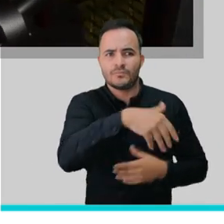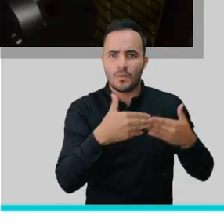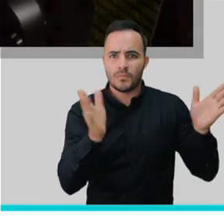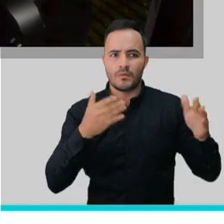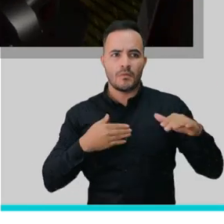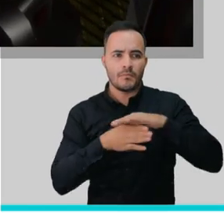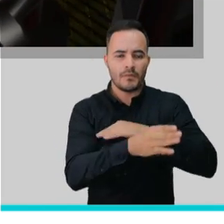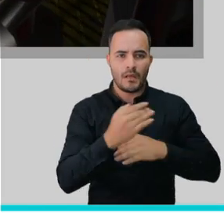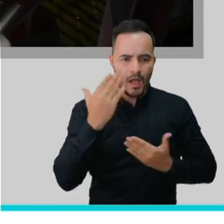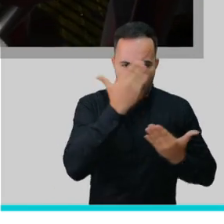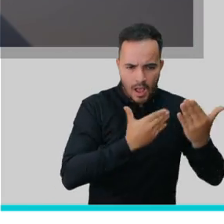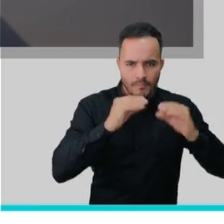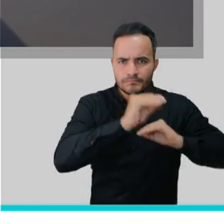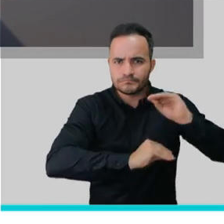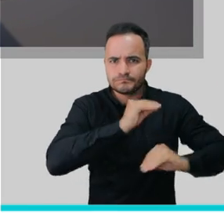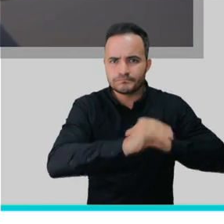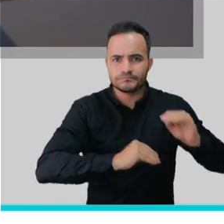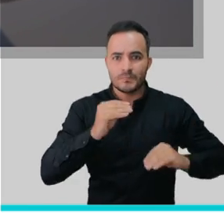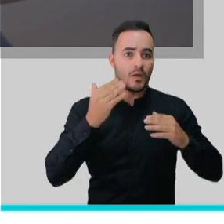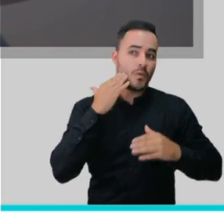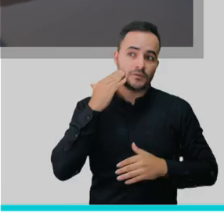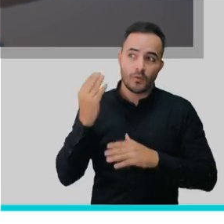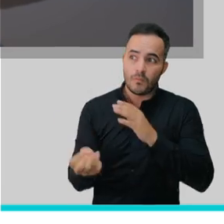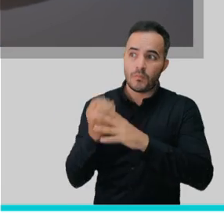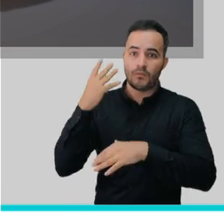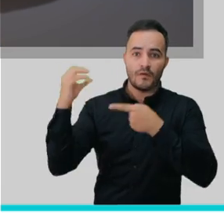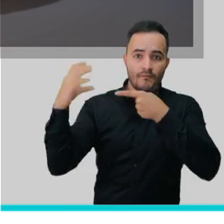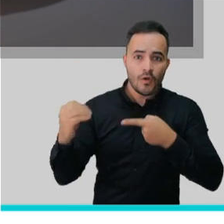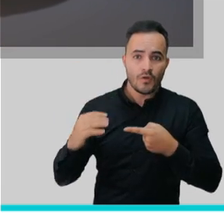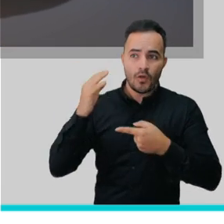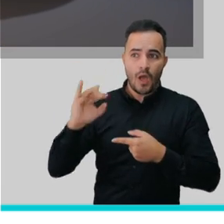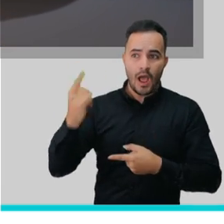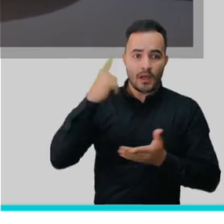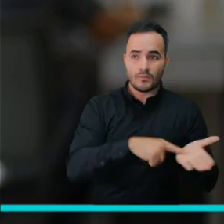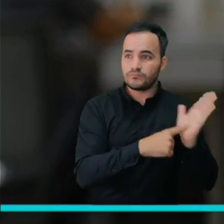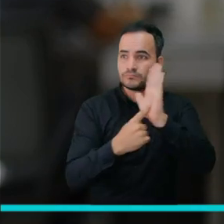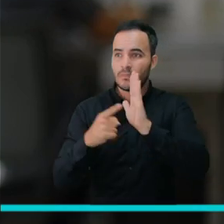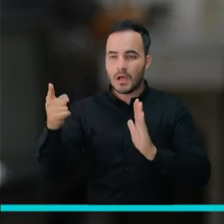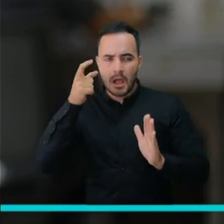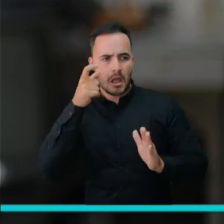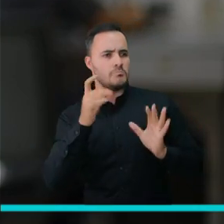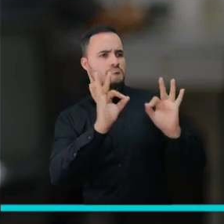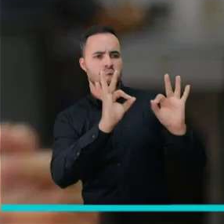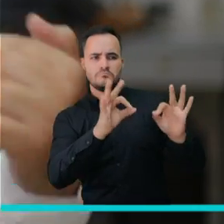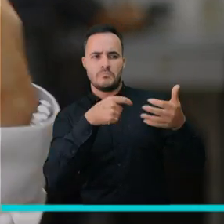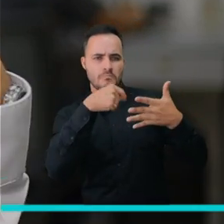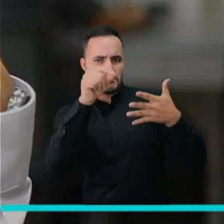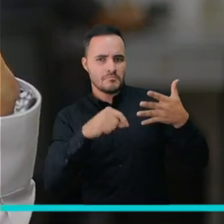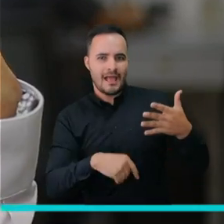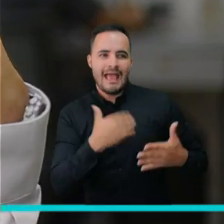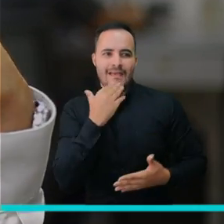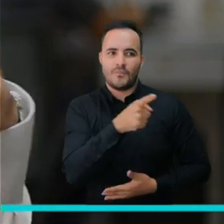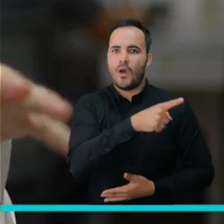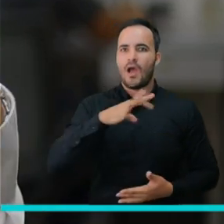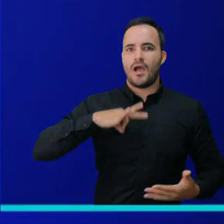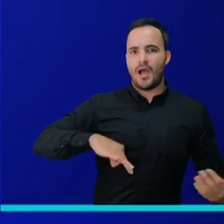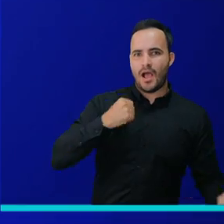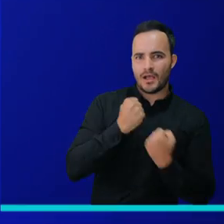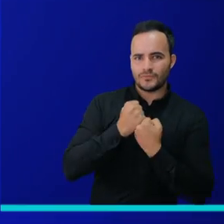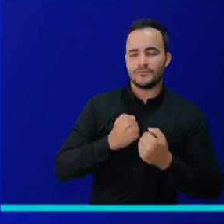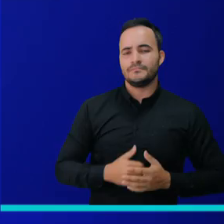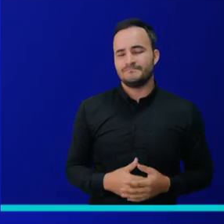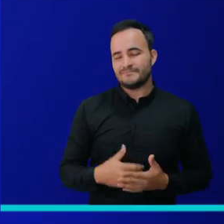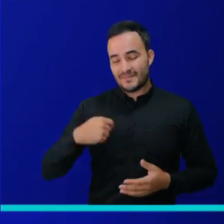en determinados eventos para que nos validen si vamos por el camino correcto. Nos van a permitir a nosotros como empresa